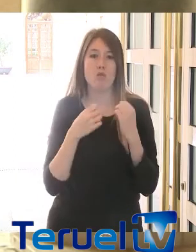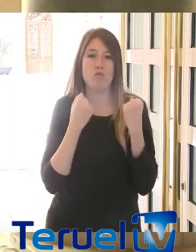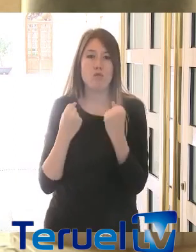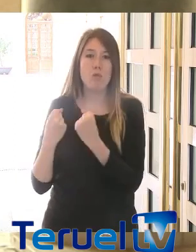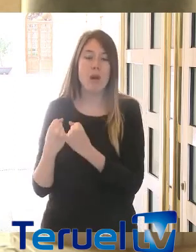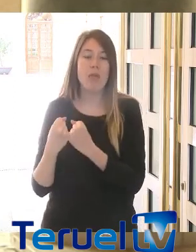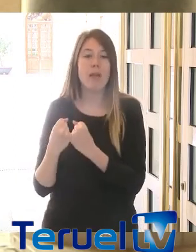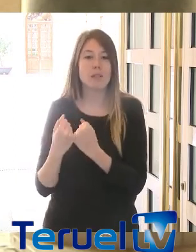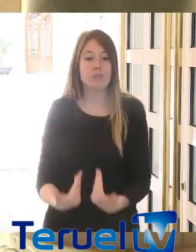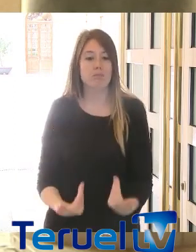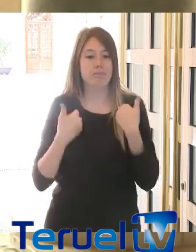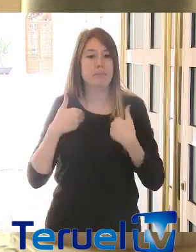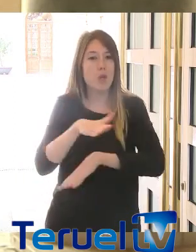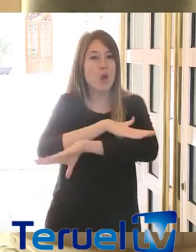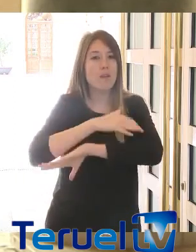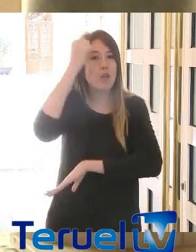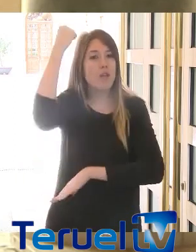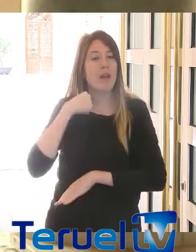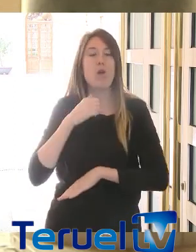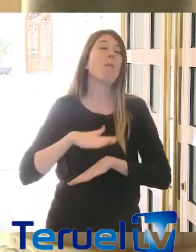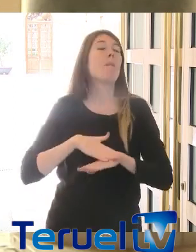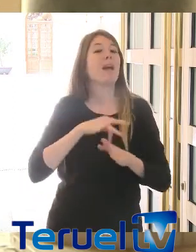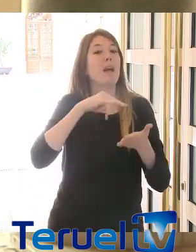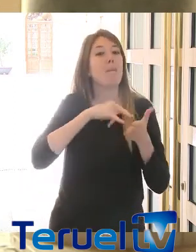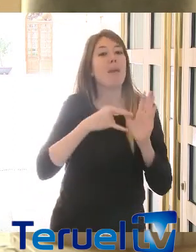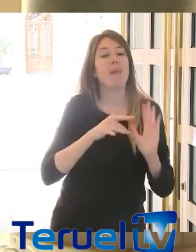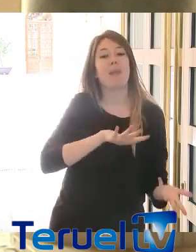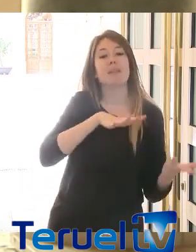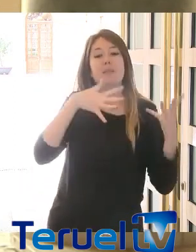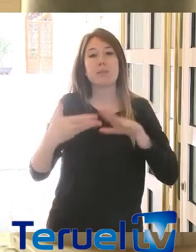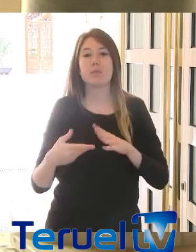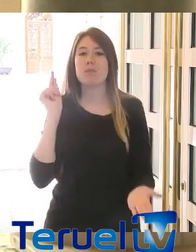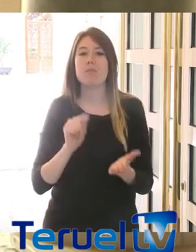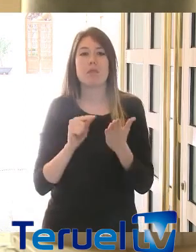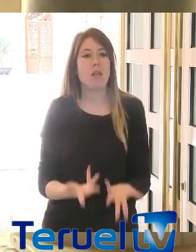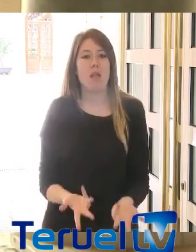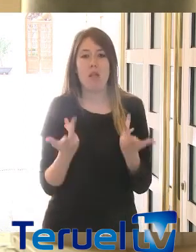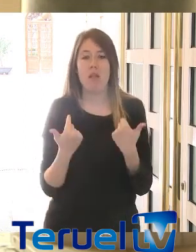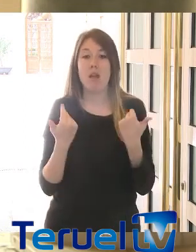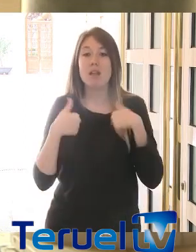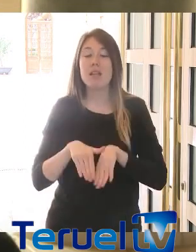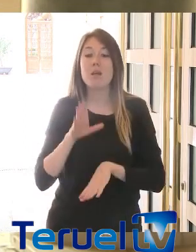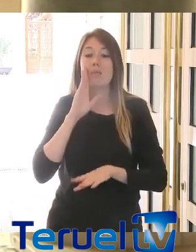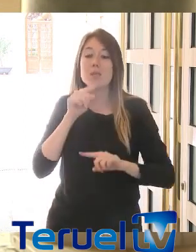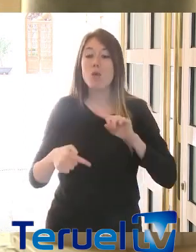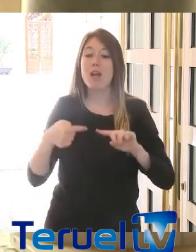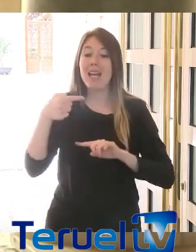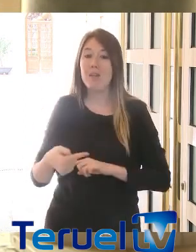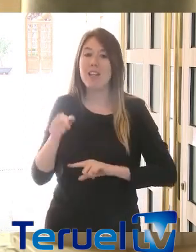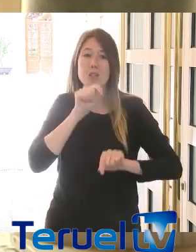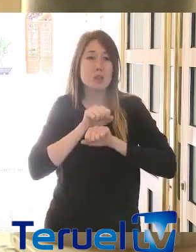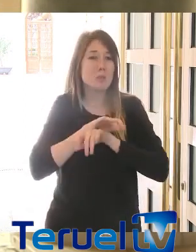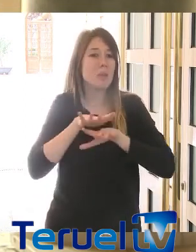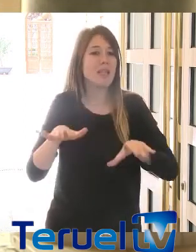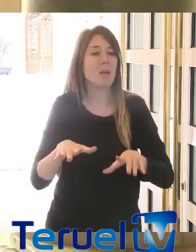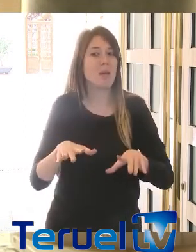liderazgo del Gobierno de Aragón para implementar las medidas lo más rápidamente posible y conseguir que los efectos de esta dura pandemia sean